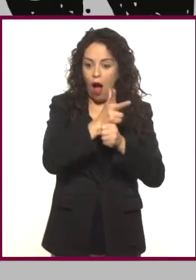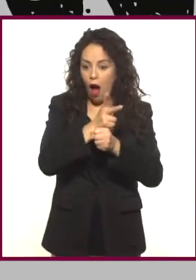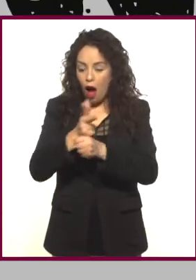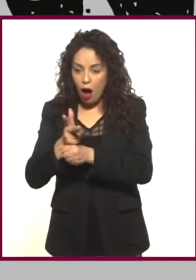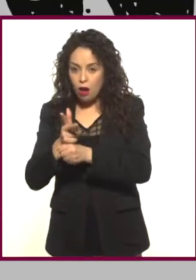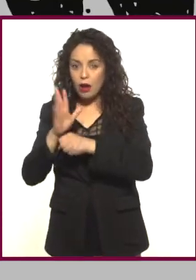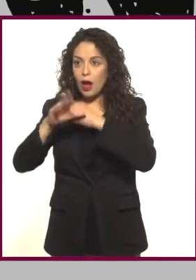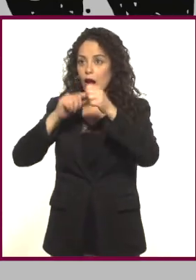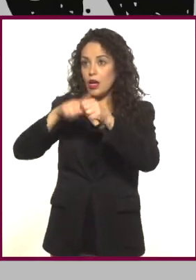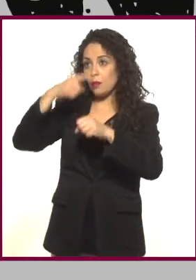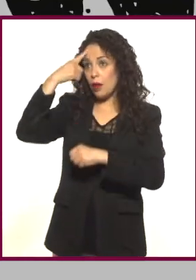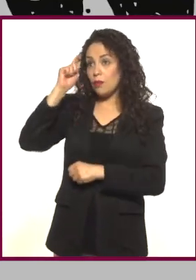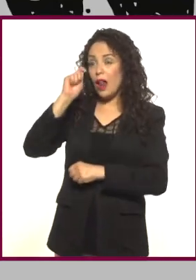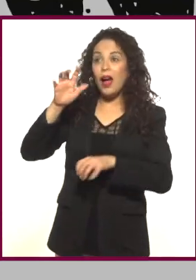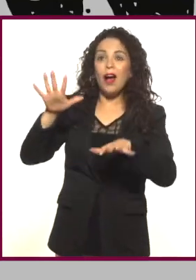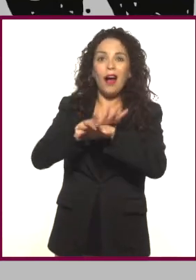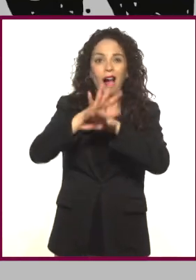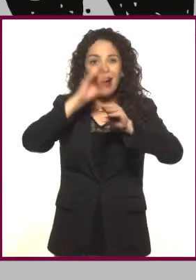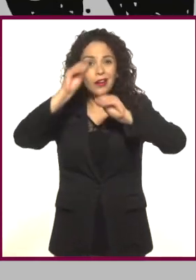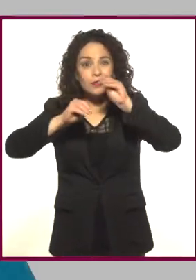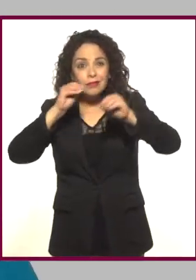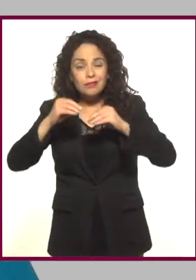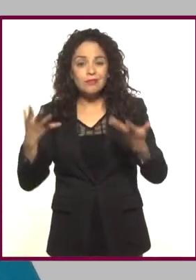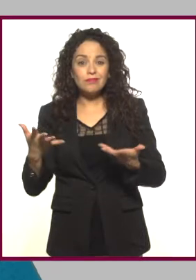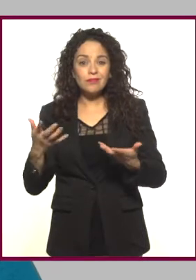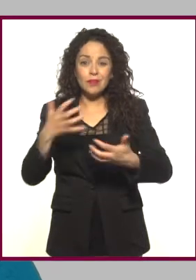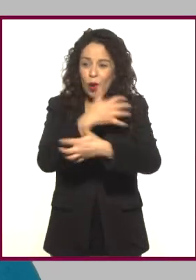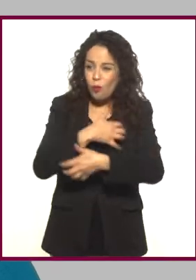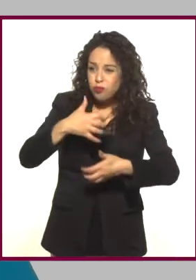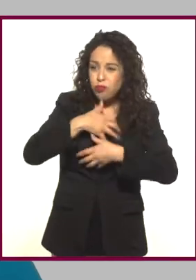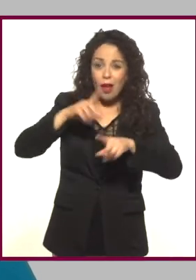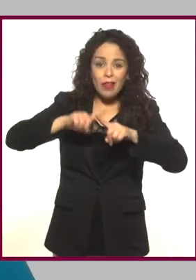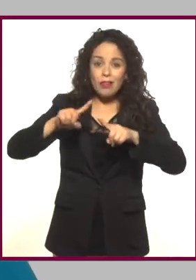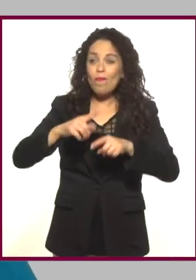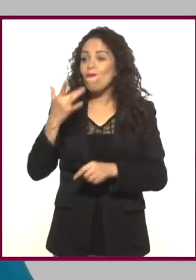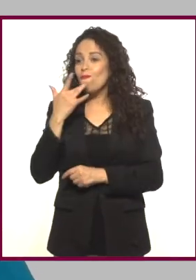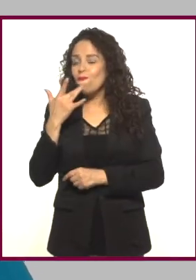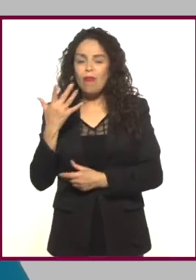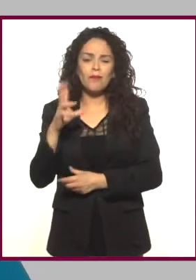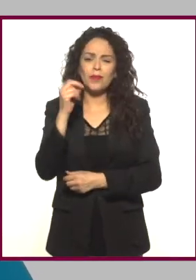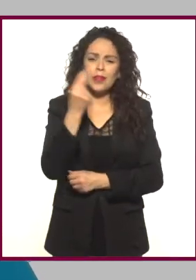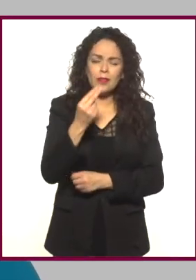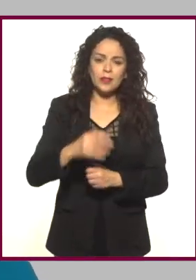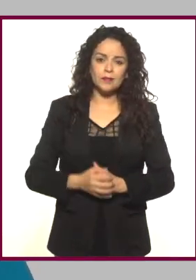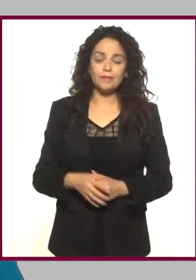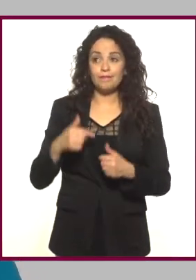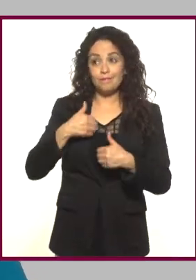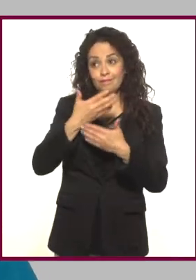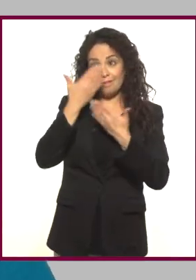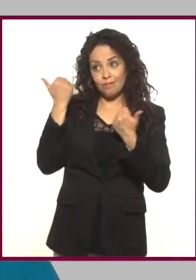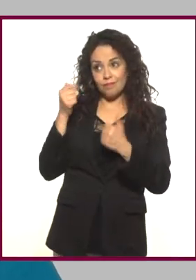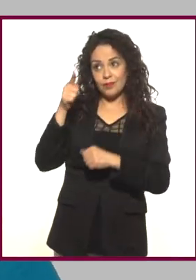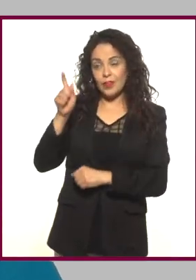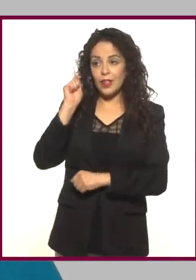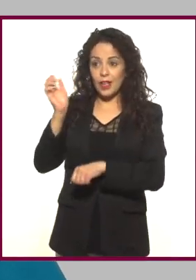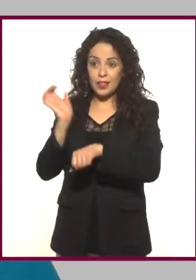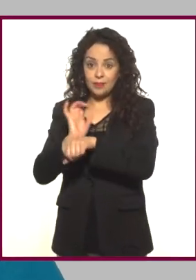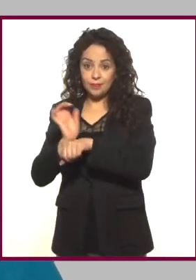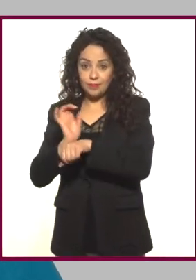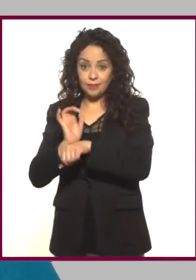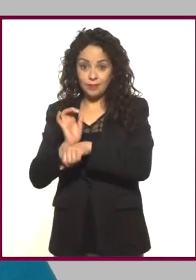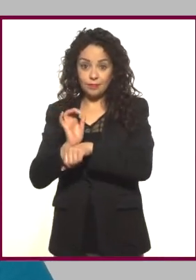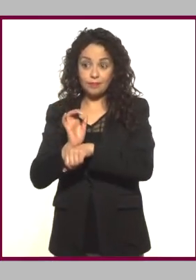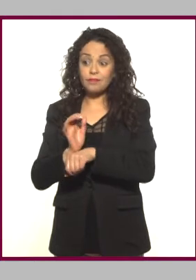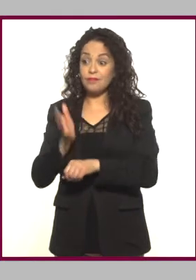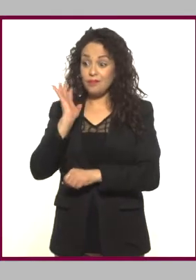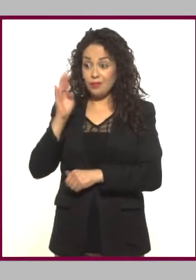un King Kong para poder editar el material. No sé. El cine en película sigue teniendo mucho swing. No lo daría